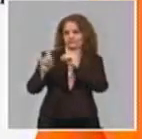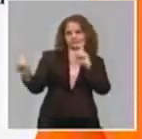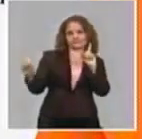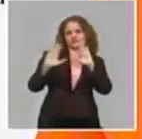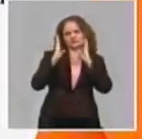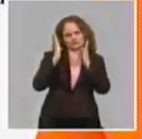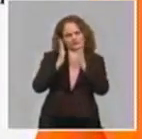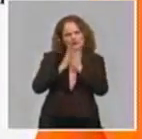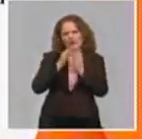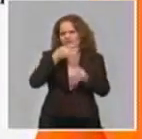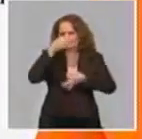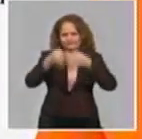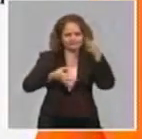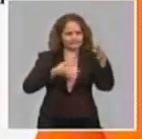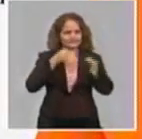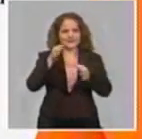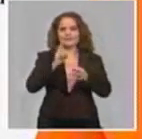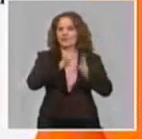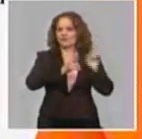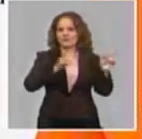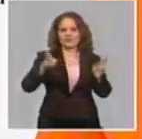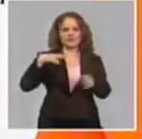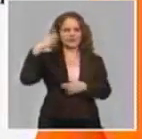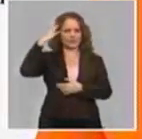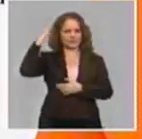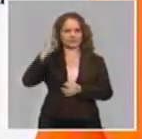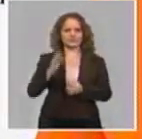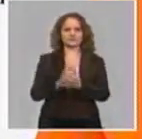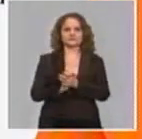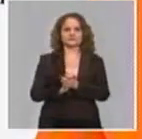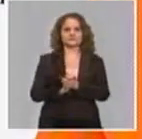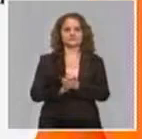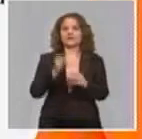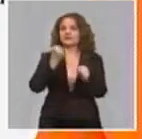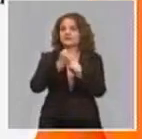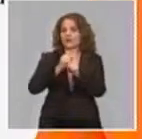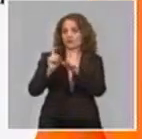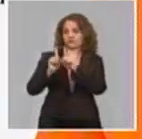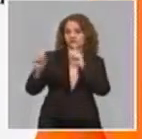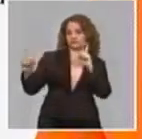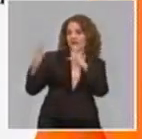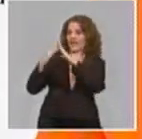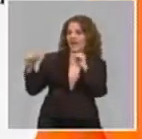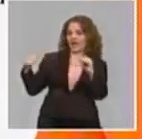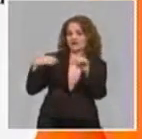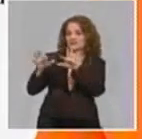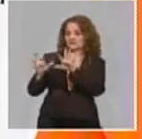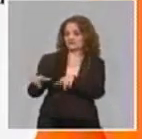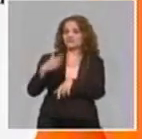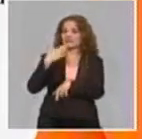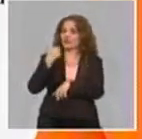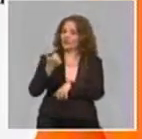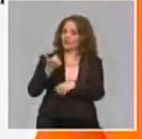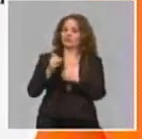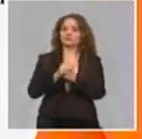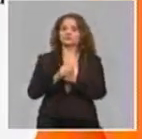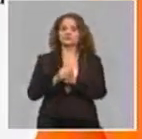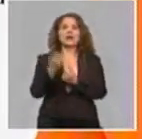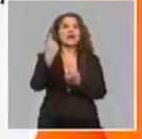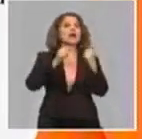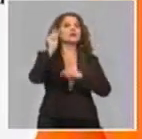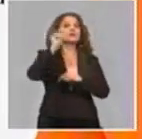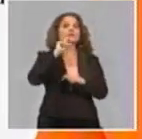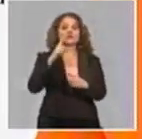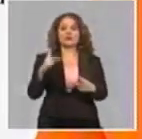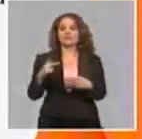lo que se ha venido planteando por las direcciones, el trabajo a distancia, el teletrabajo, los interruptos, porque ya hay algunos que son